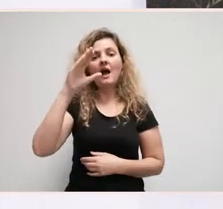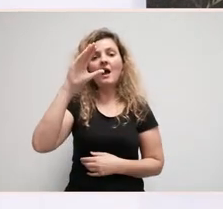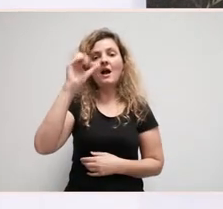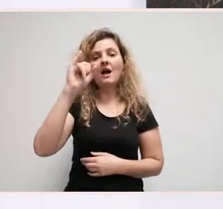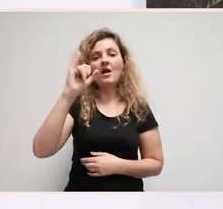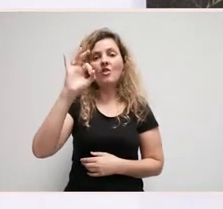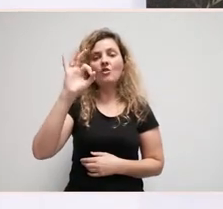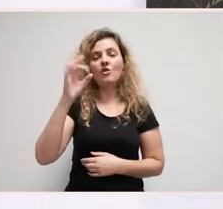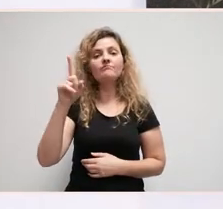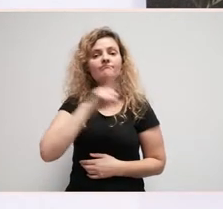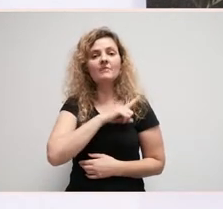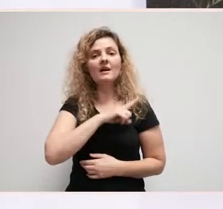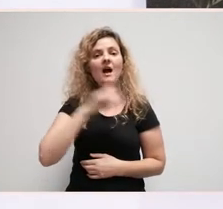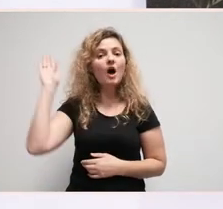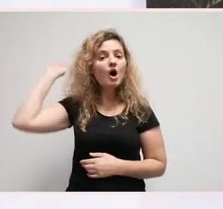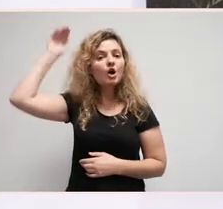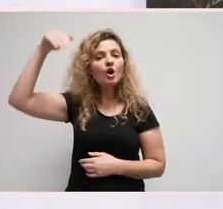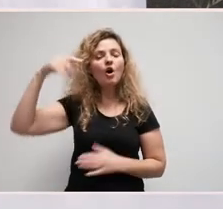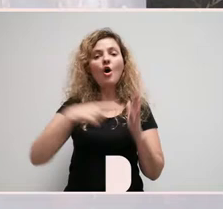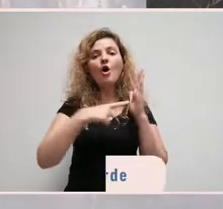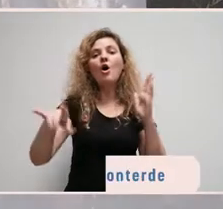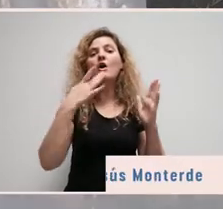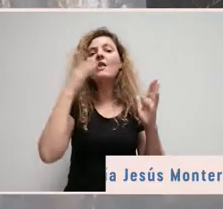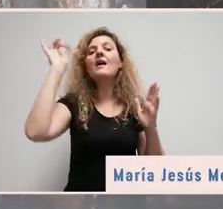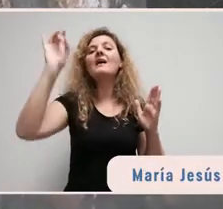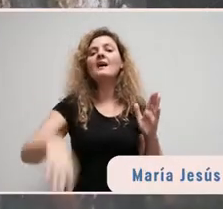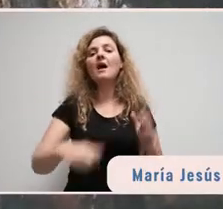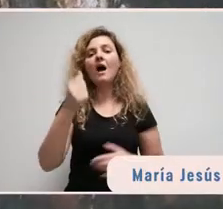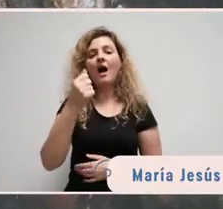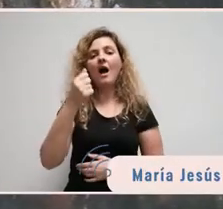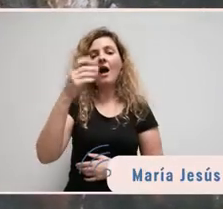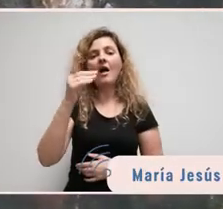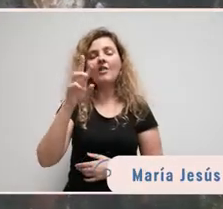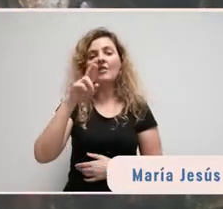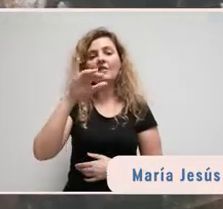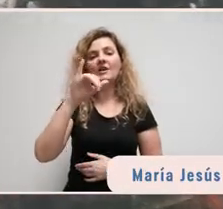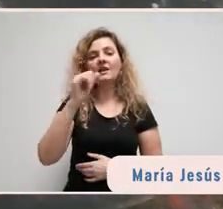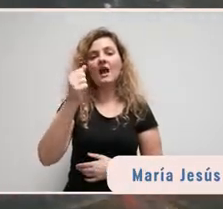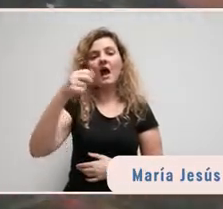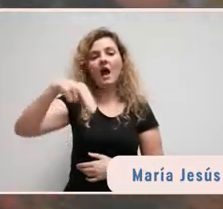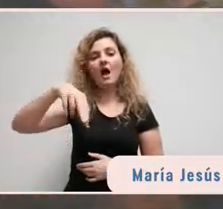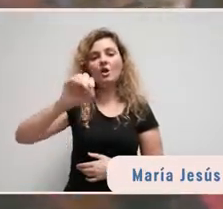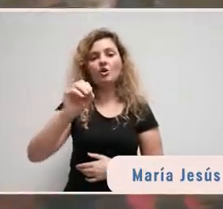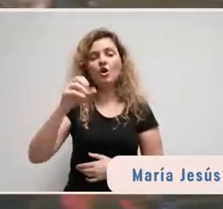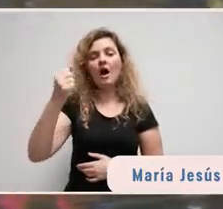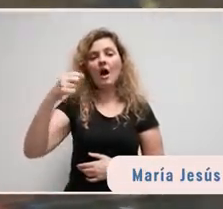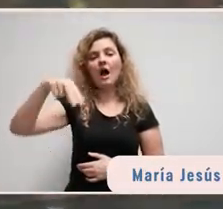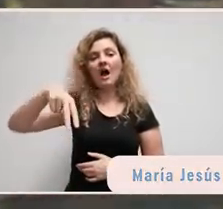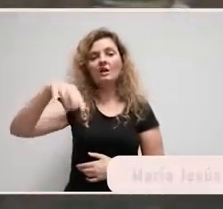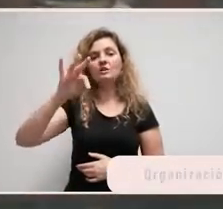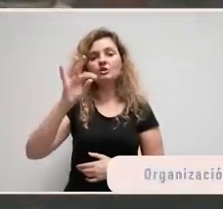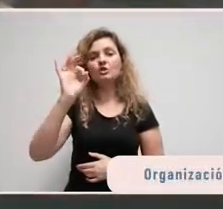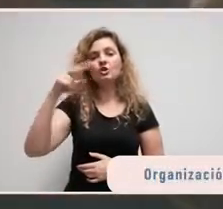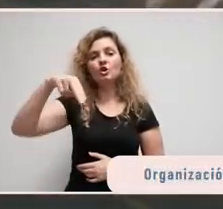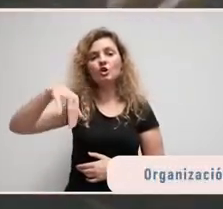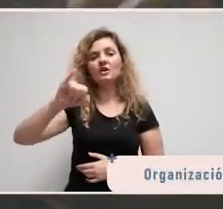un personaxe que era un general romano a xordes dos emperadores Adriano e Antonino, que tivo que acudir